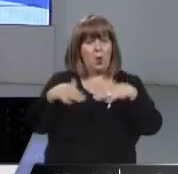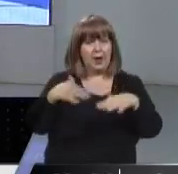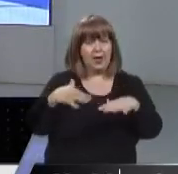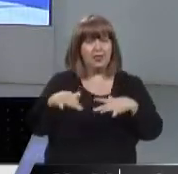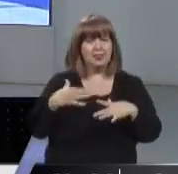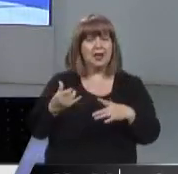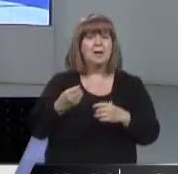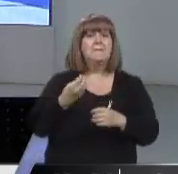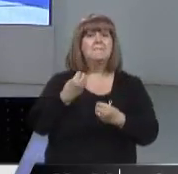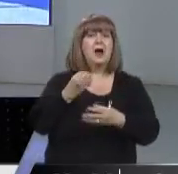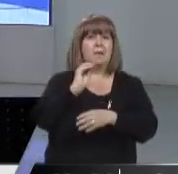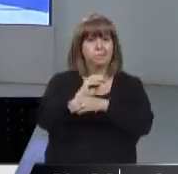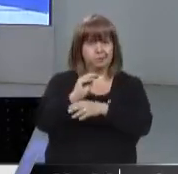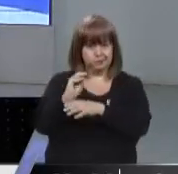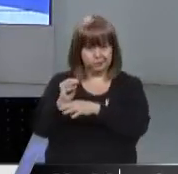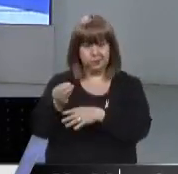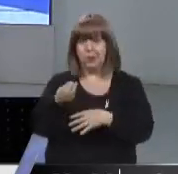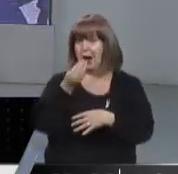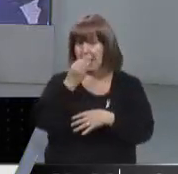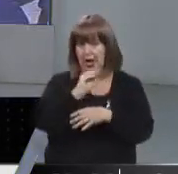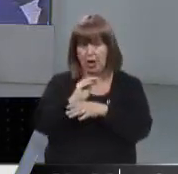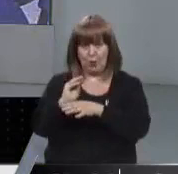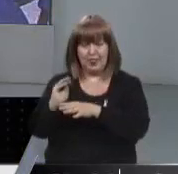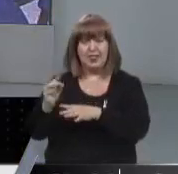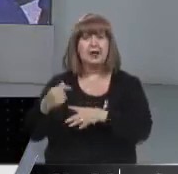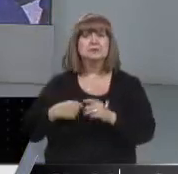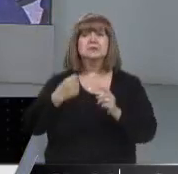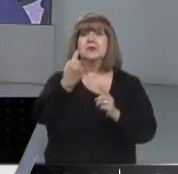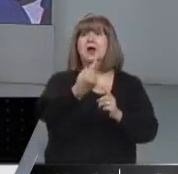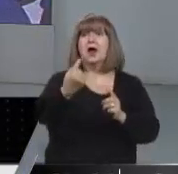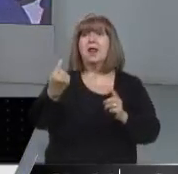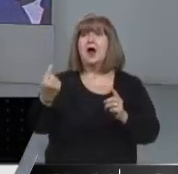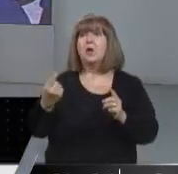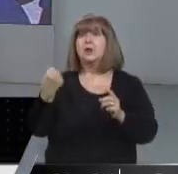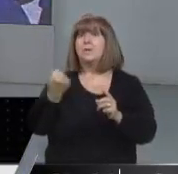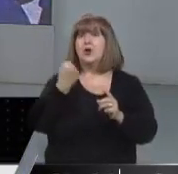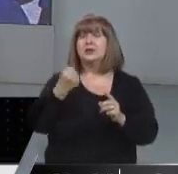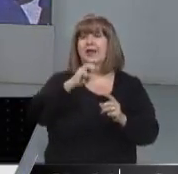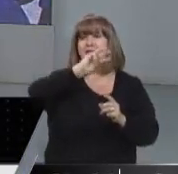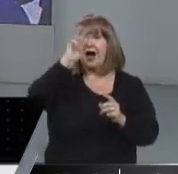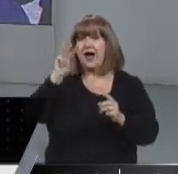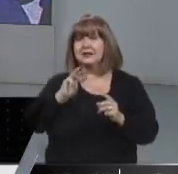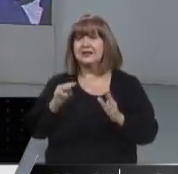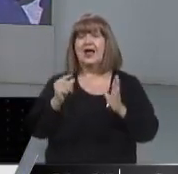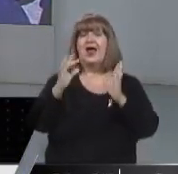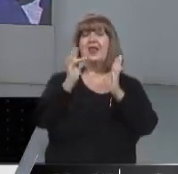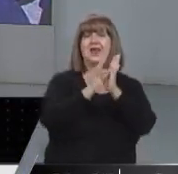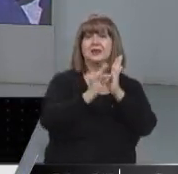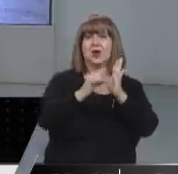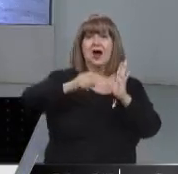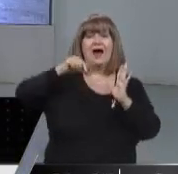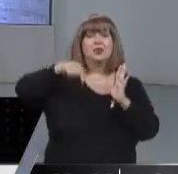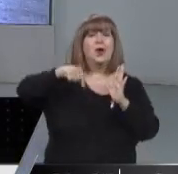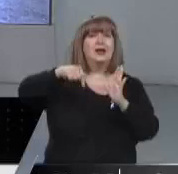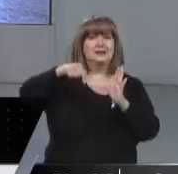netamente alimentario. O sea que acaba de ser fundamental el tema que cada uno tenga los datos actualizados para que la ANSES también pueda llegar a ellos, ¿no?